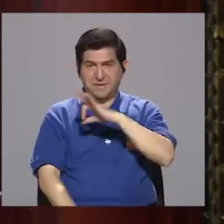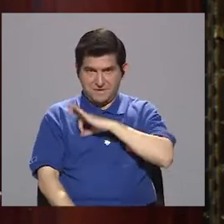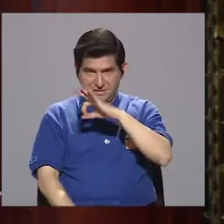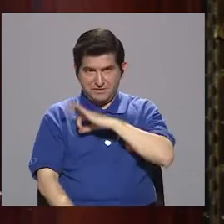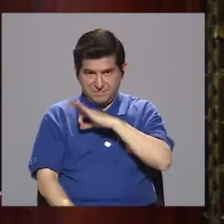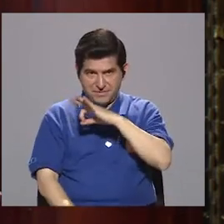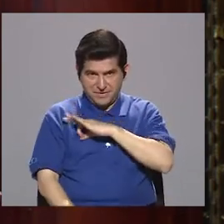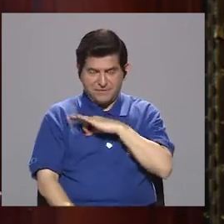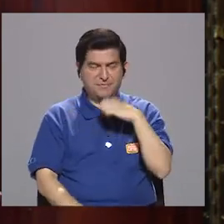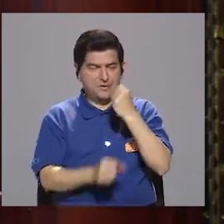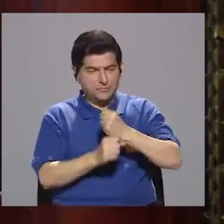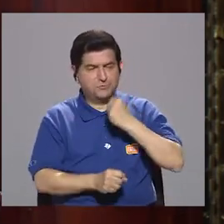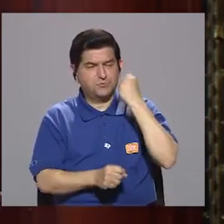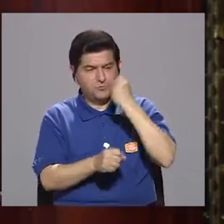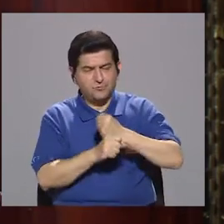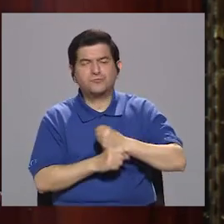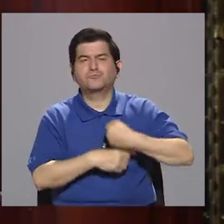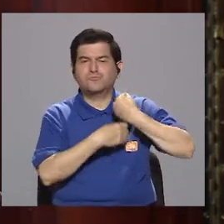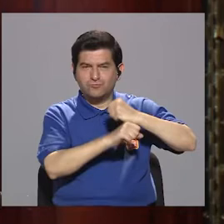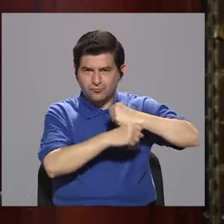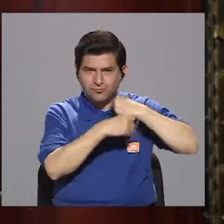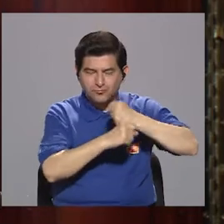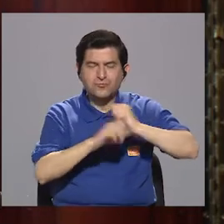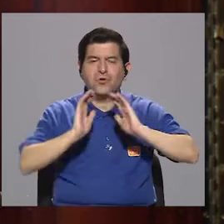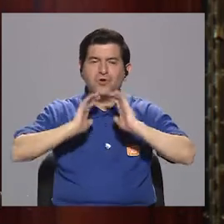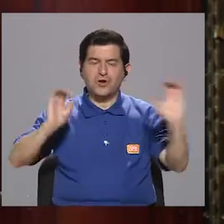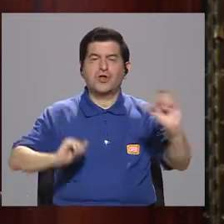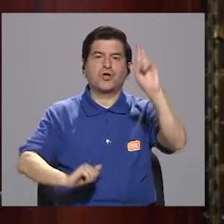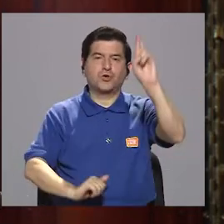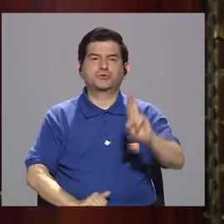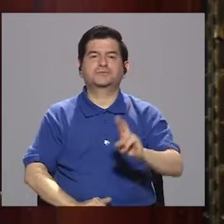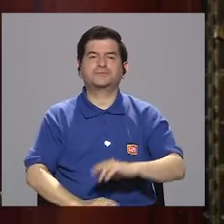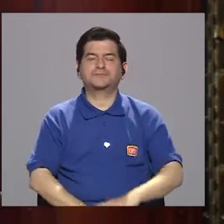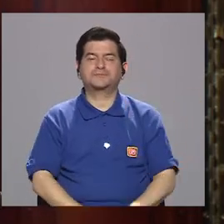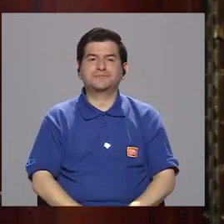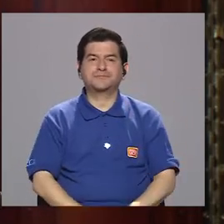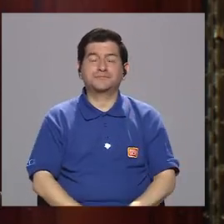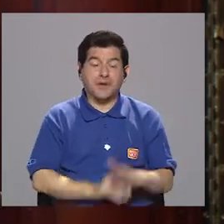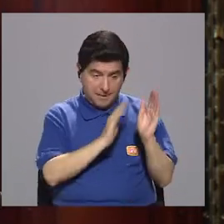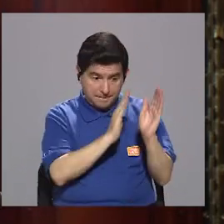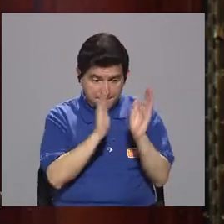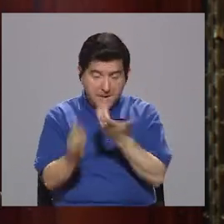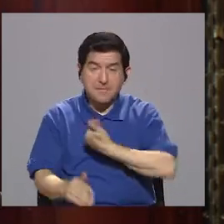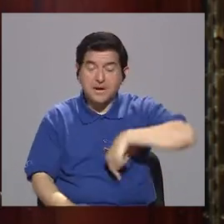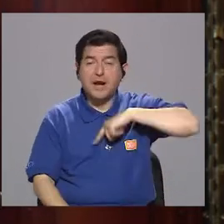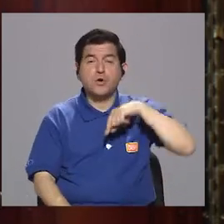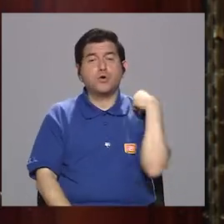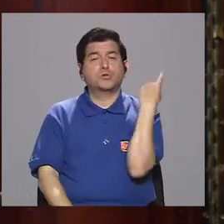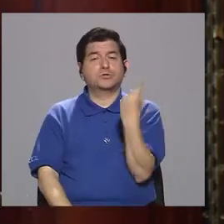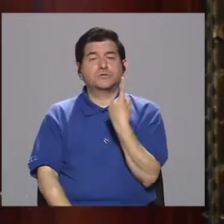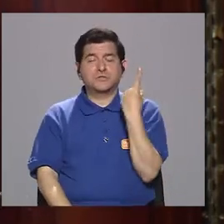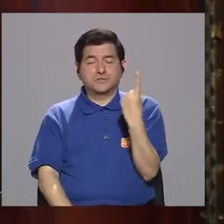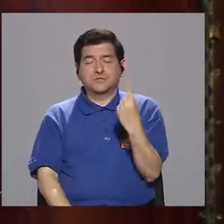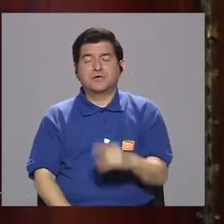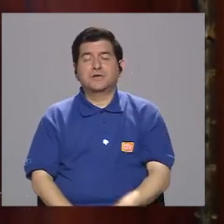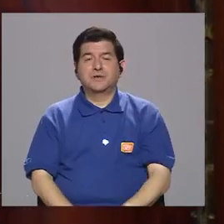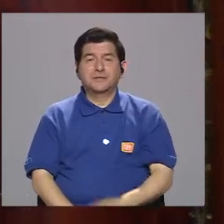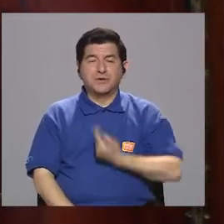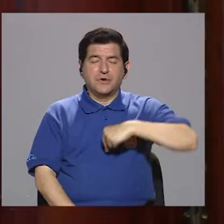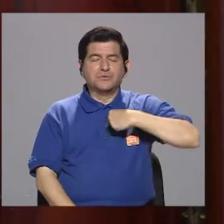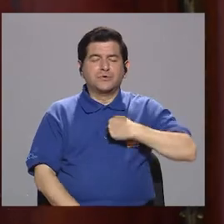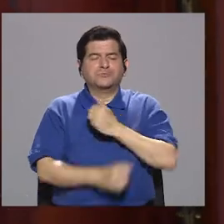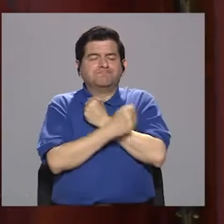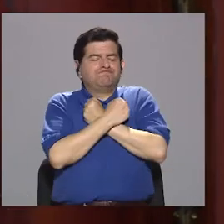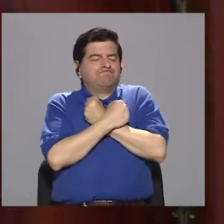de este esfuerzo que hace la municipalidad son los niños de Costa Rica. Y lo preparamos siempre con muchísimo cariño.